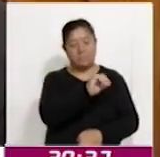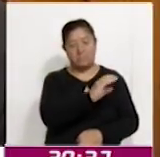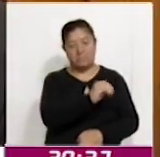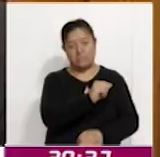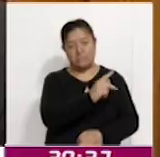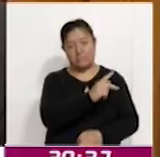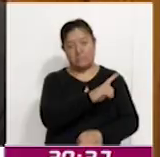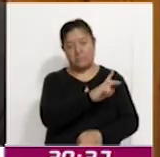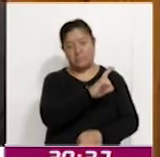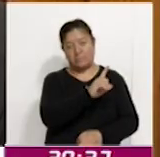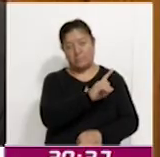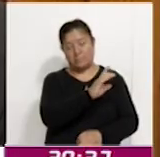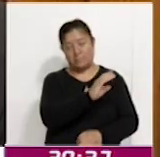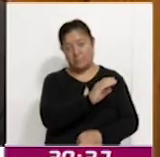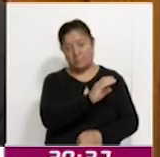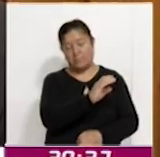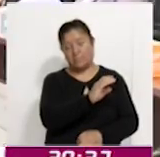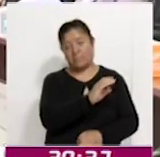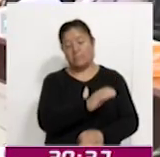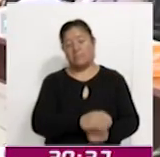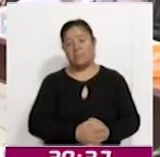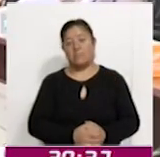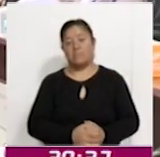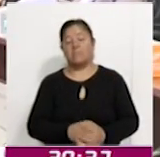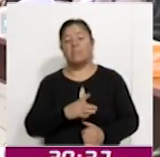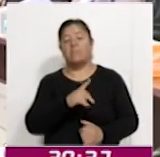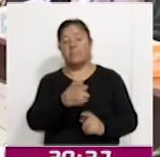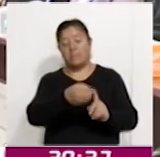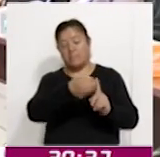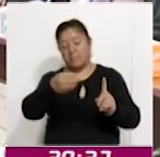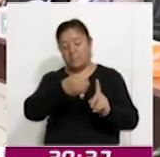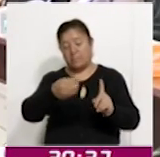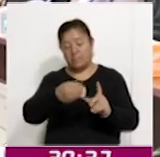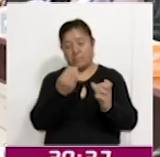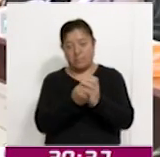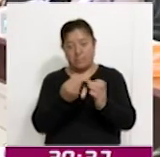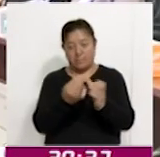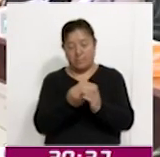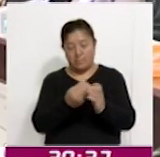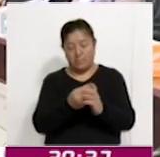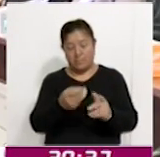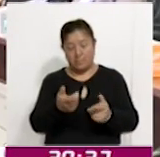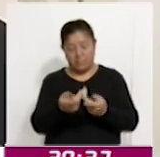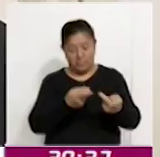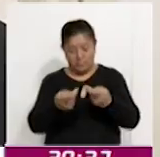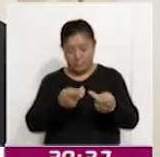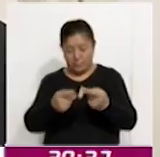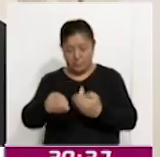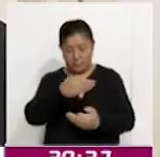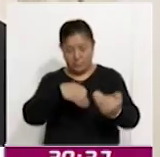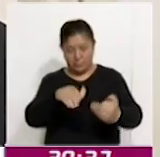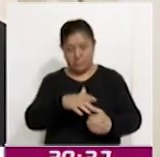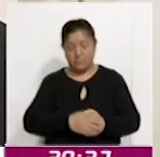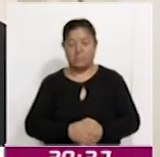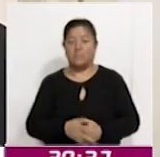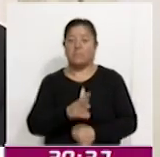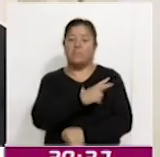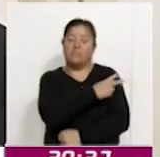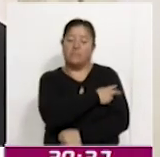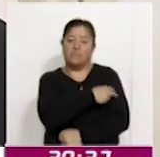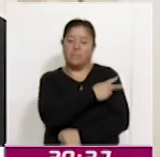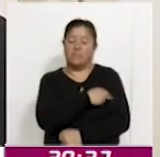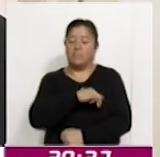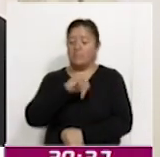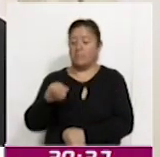trataron temas relacionados con la organización, capacitación y logística del proceso electoral. El vocal ejecutivo de la Junta Local del INE, Jesús Lule Ortega,